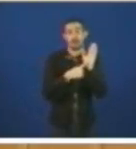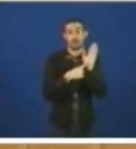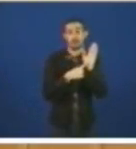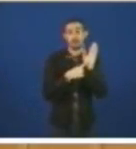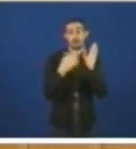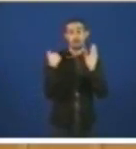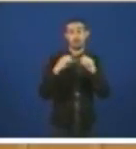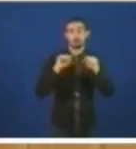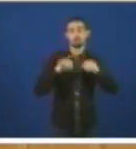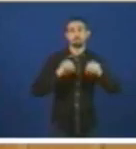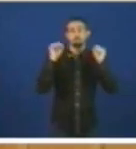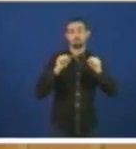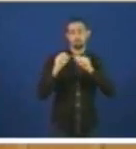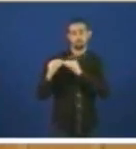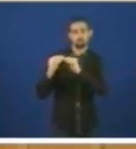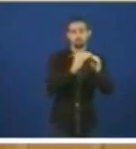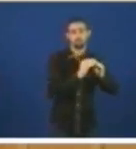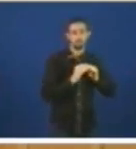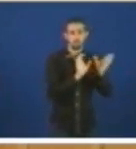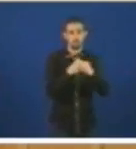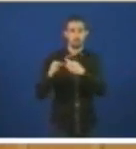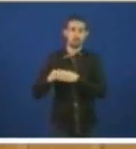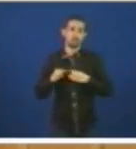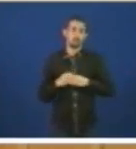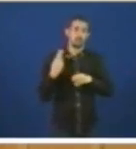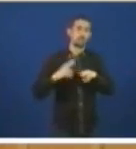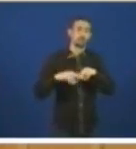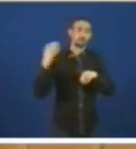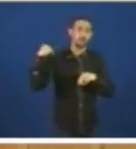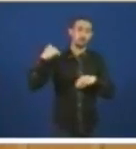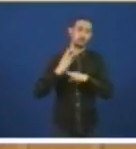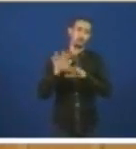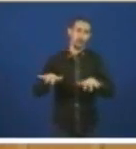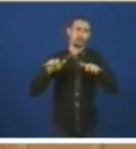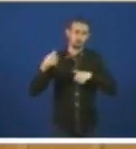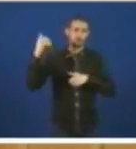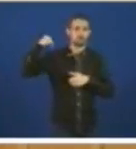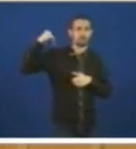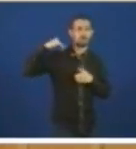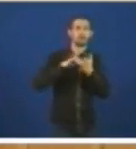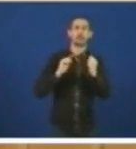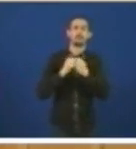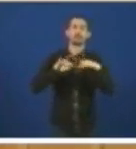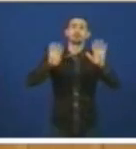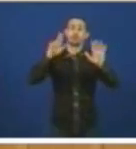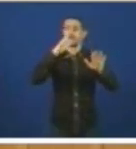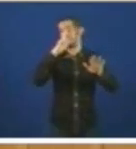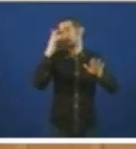aprobada por unanimidade, repito, unanimidade neste Parlamento o pasado 29 de febreiro,